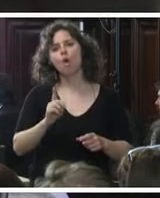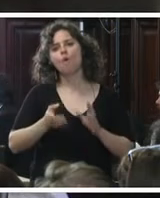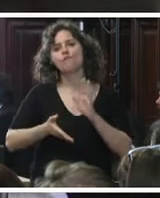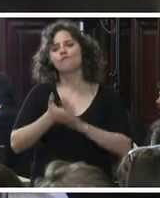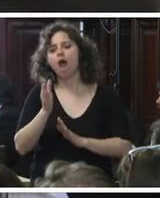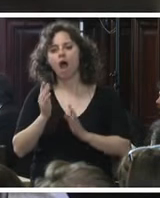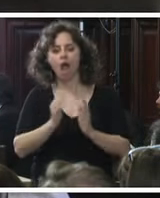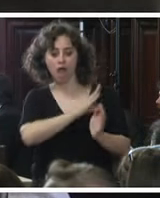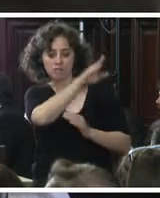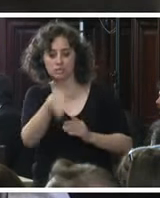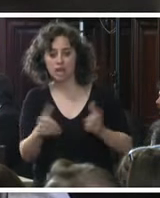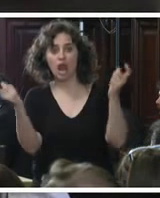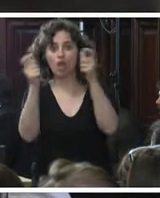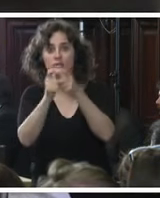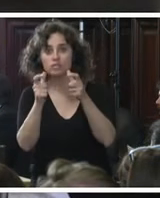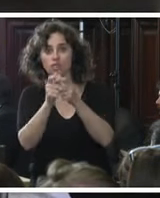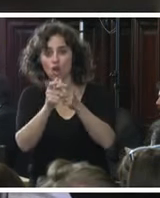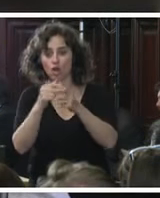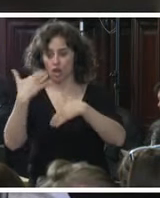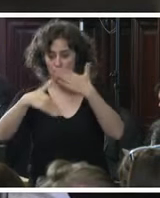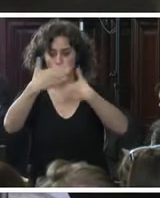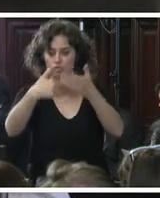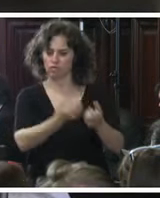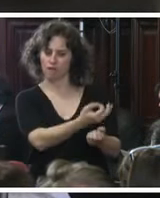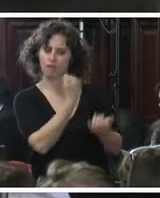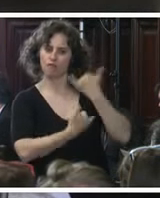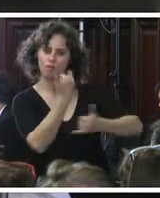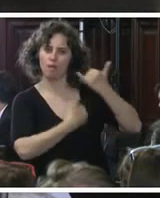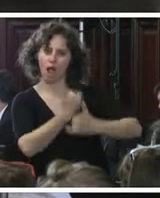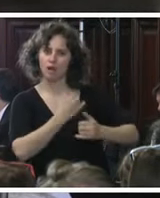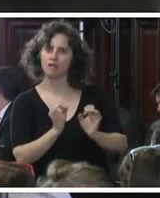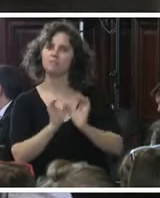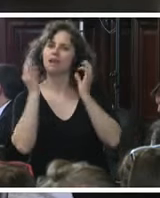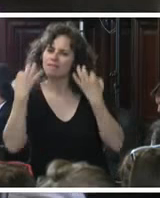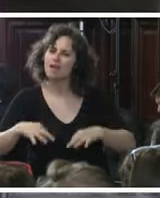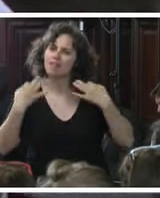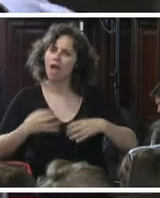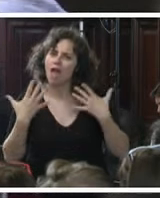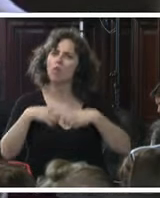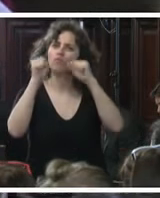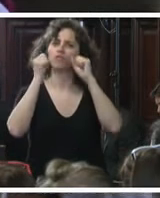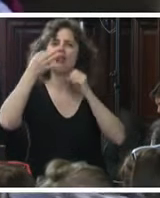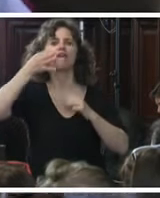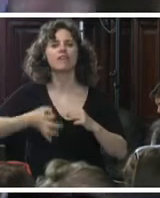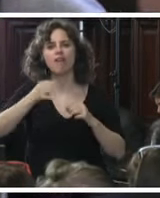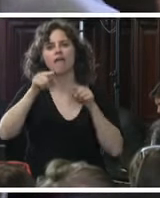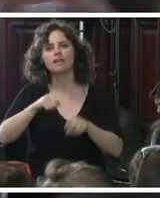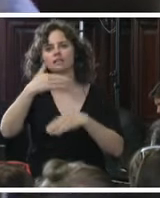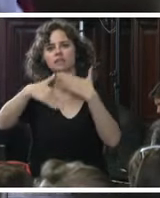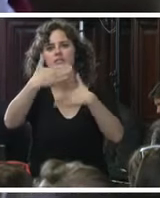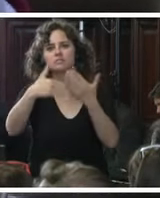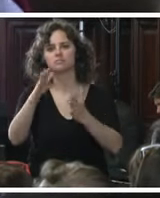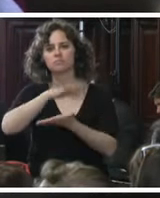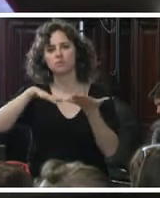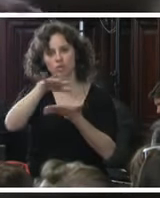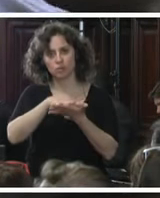asistir a la comisión en el proceso de realmente descubrir la verdad en este asunto simplemente quería